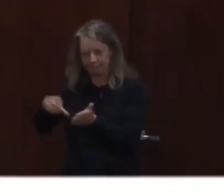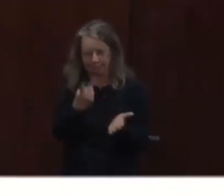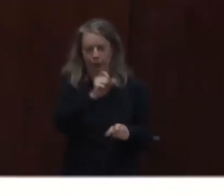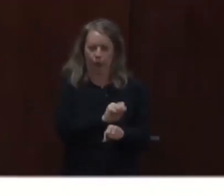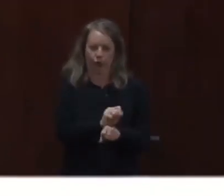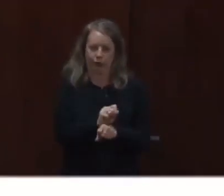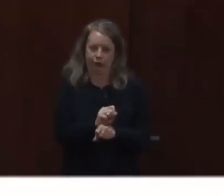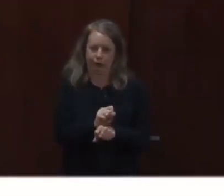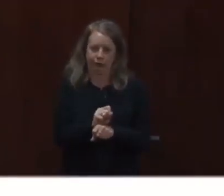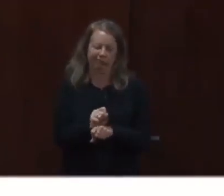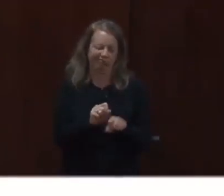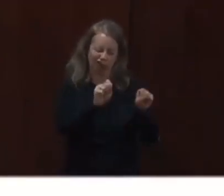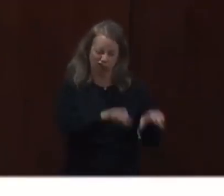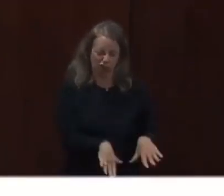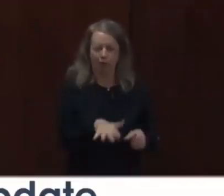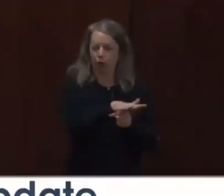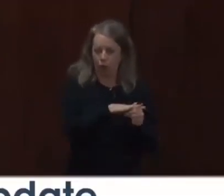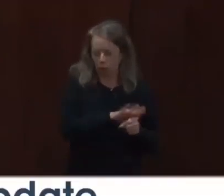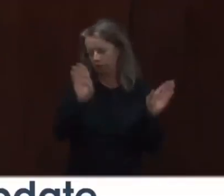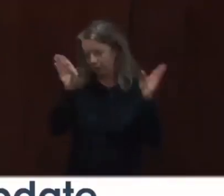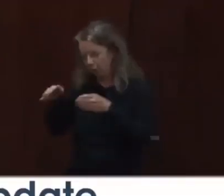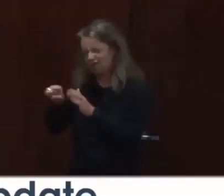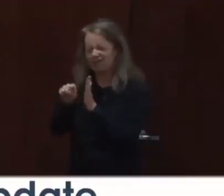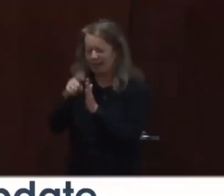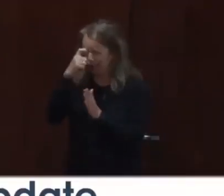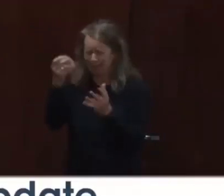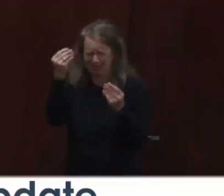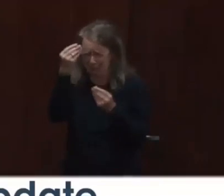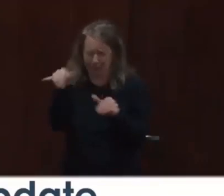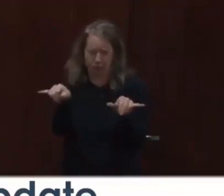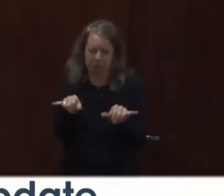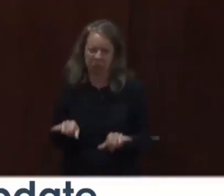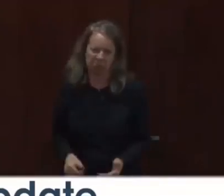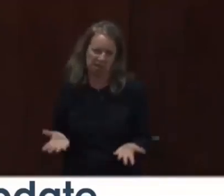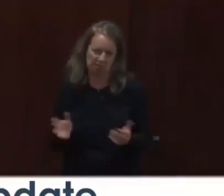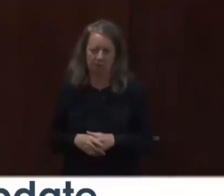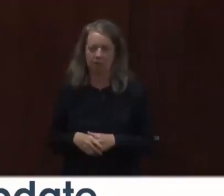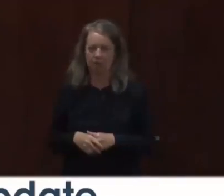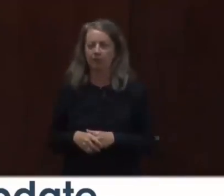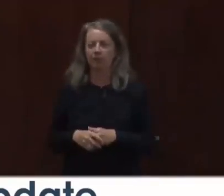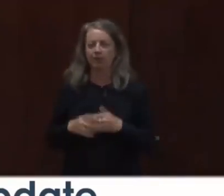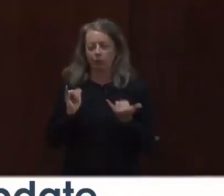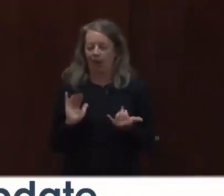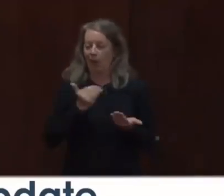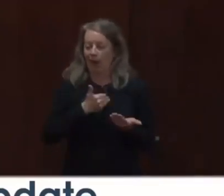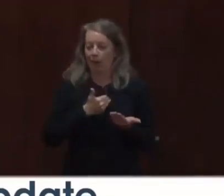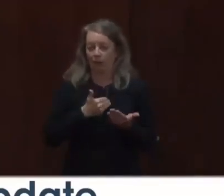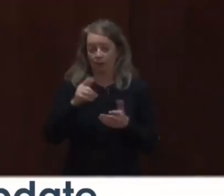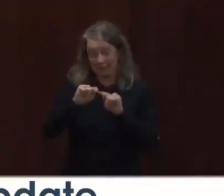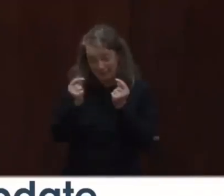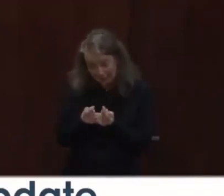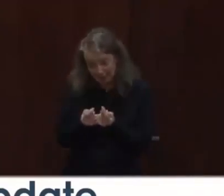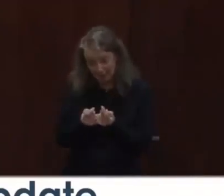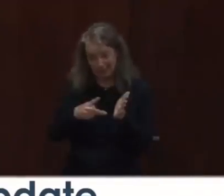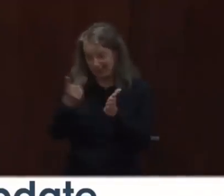para apoyar al sistema de